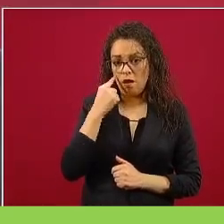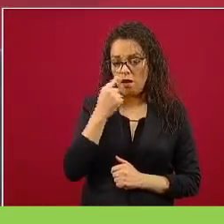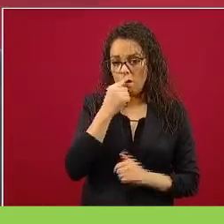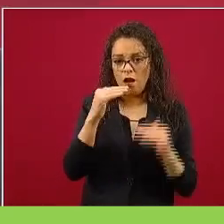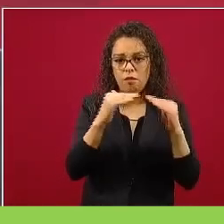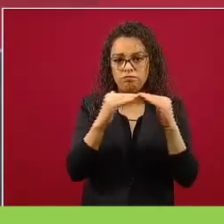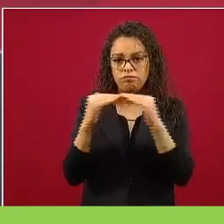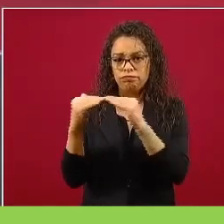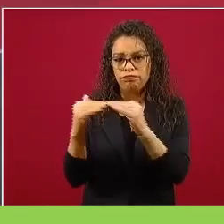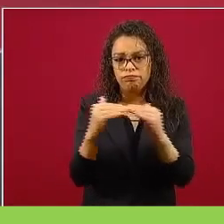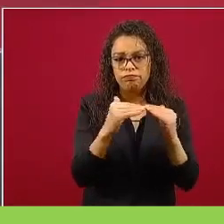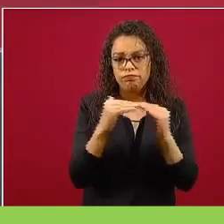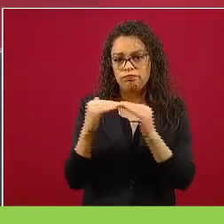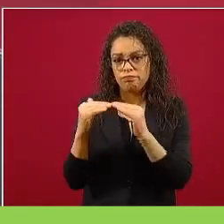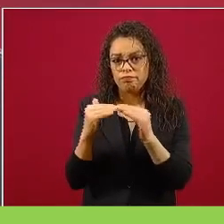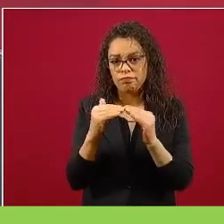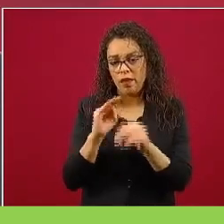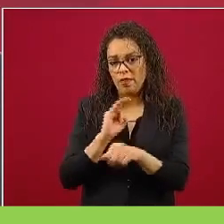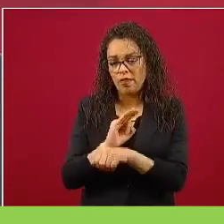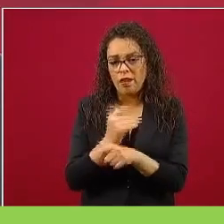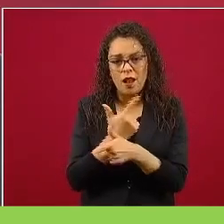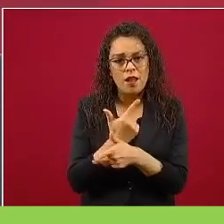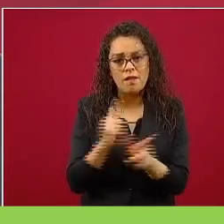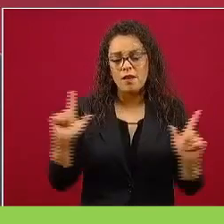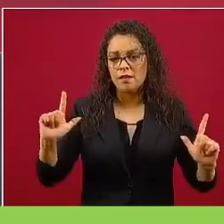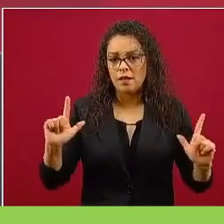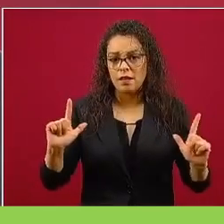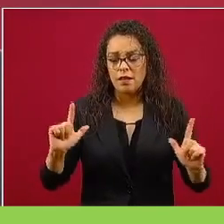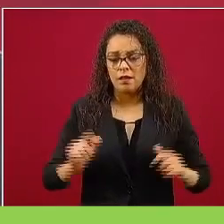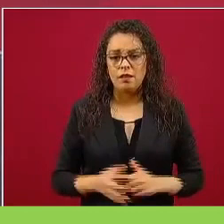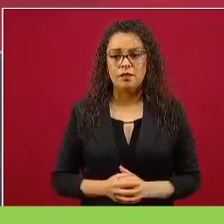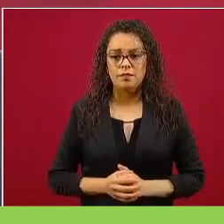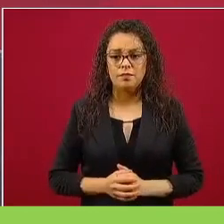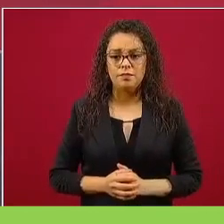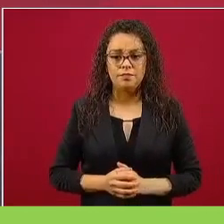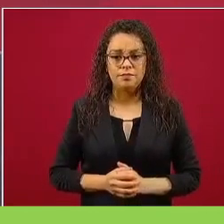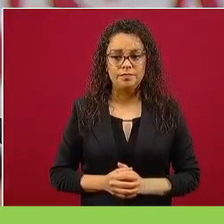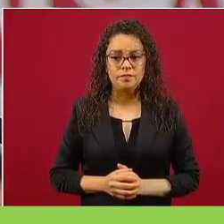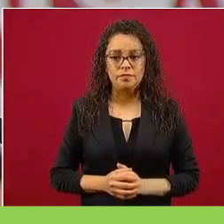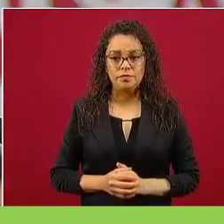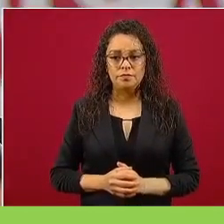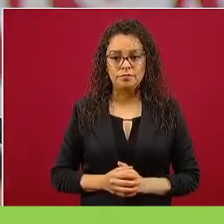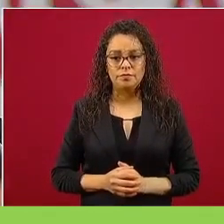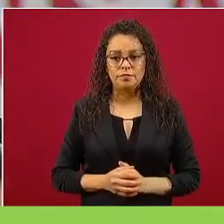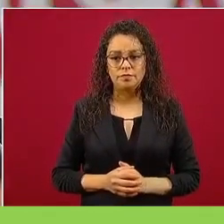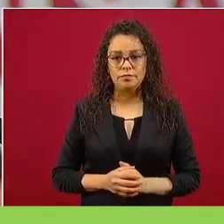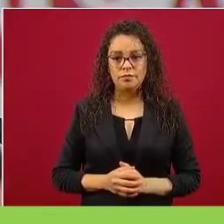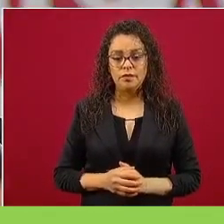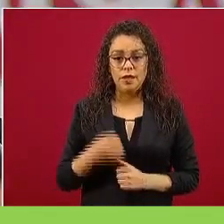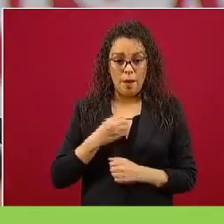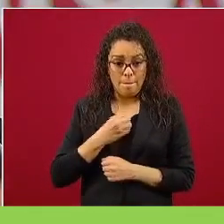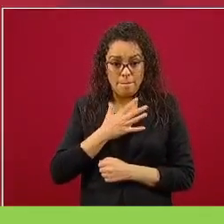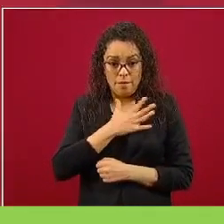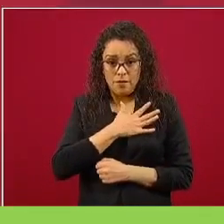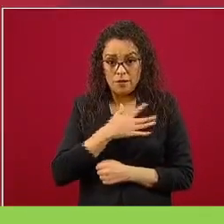Creo en el bienestar de la gente con libertad.